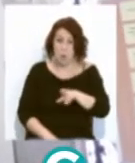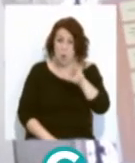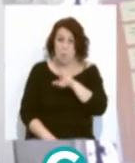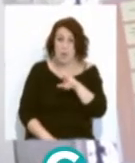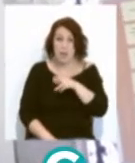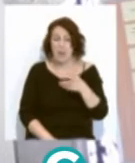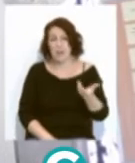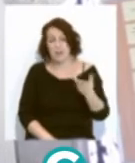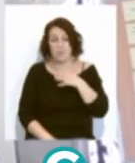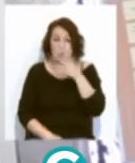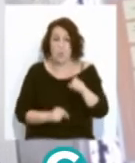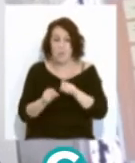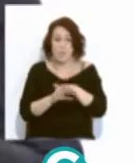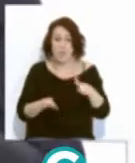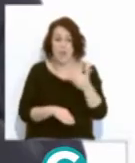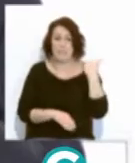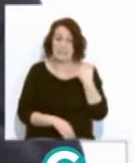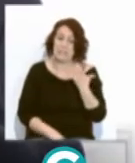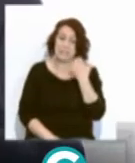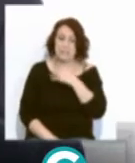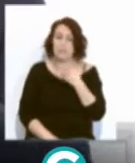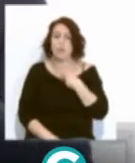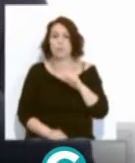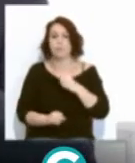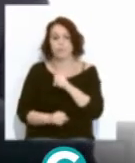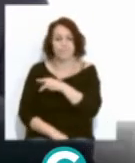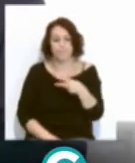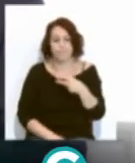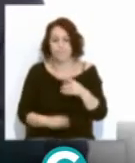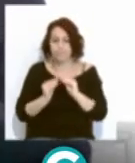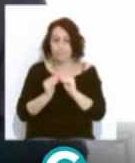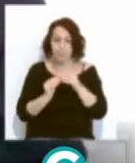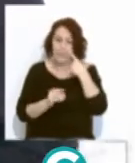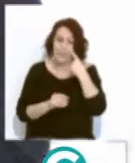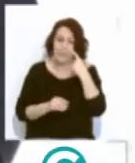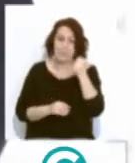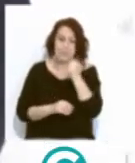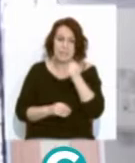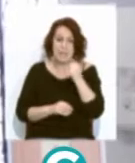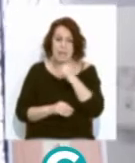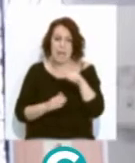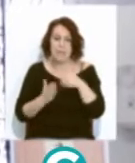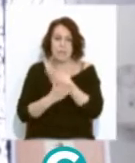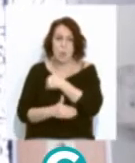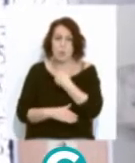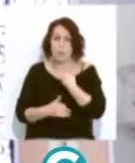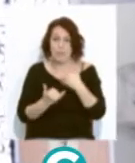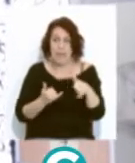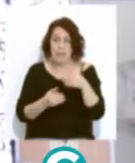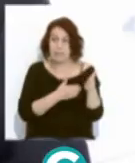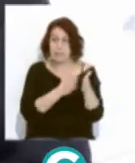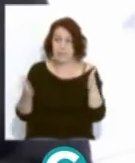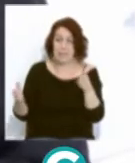alterada por la pandemia. Una resolución para ver cómo sería de Semana Santa hasta final de curso. Pero de todas